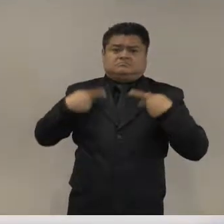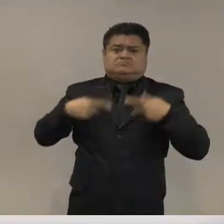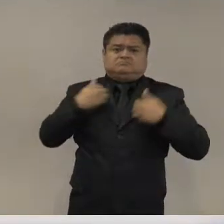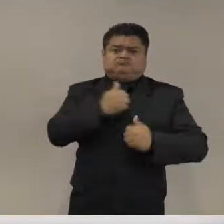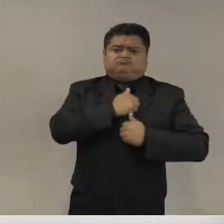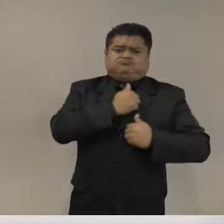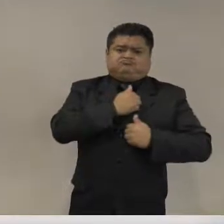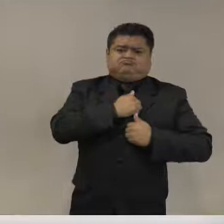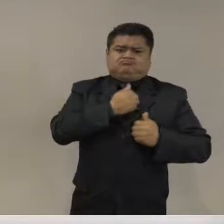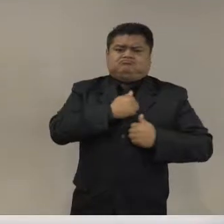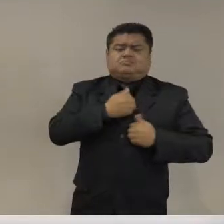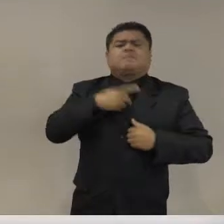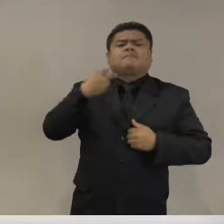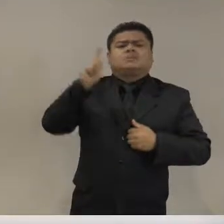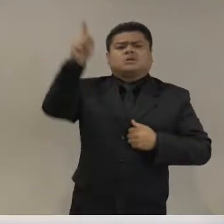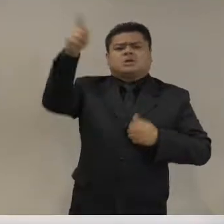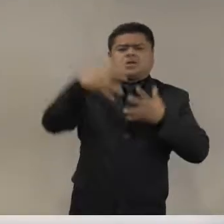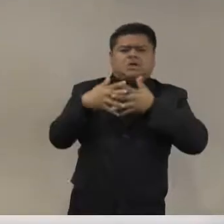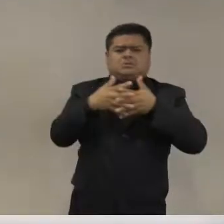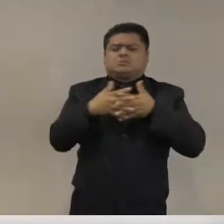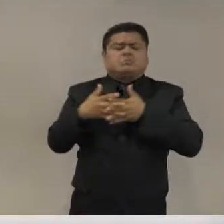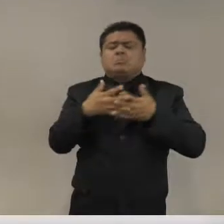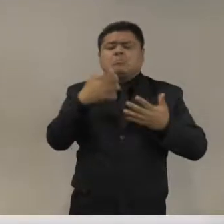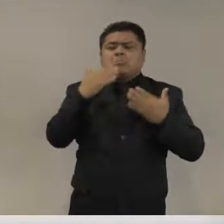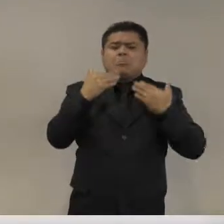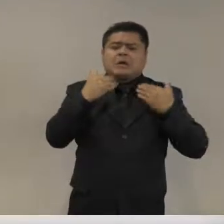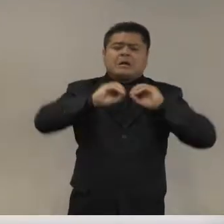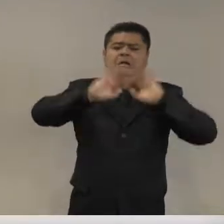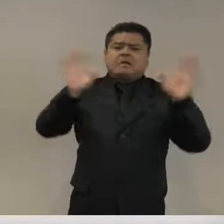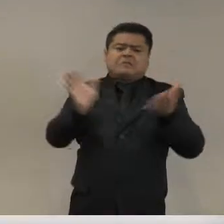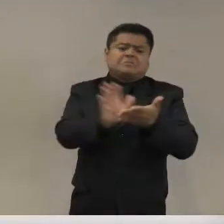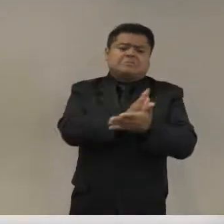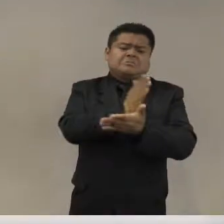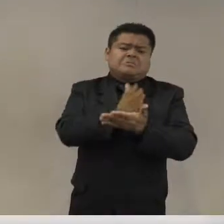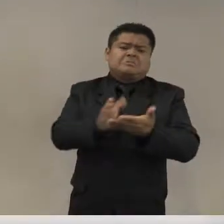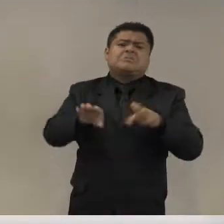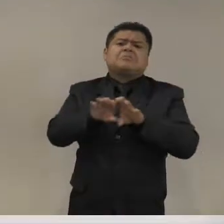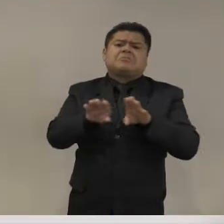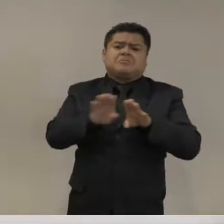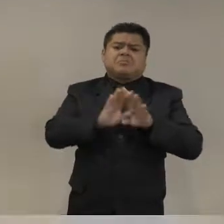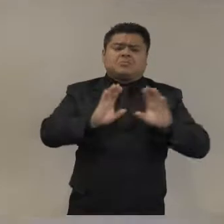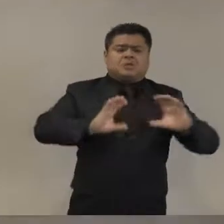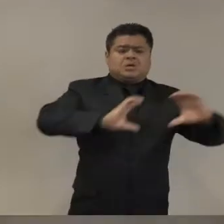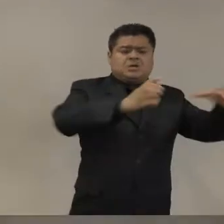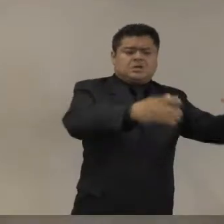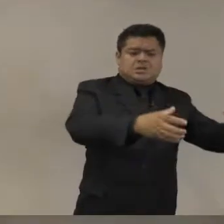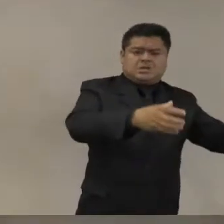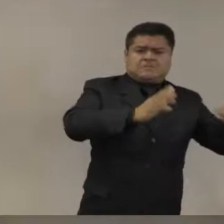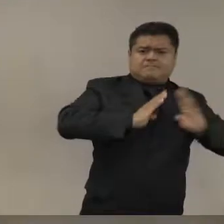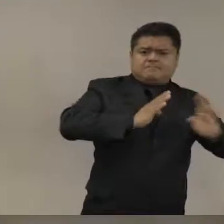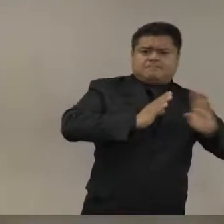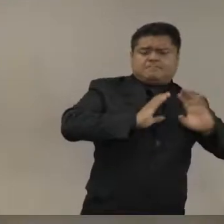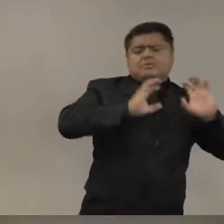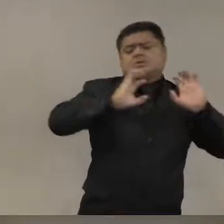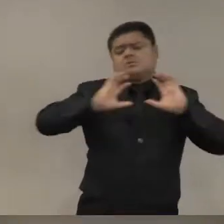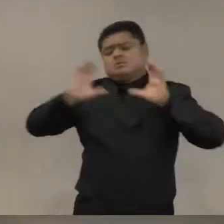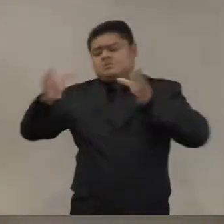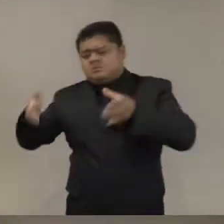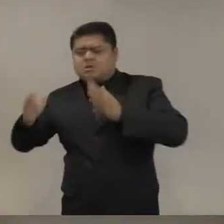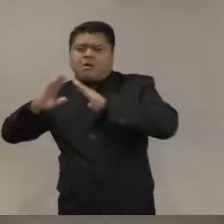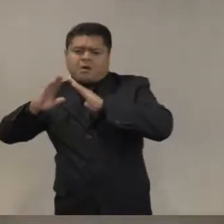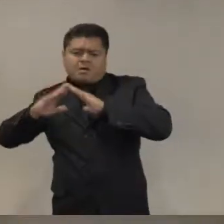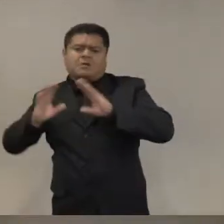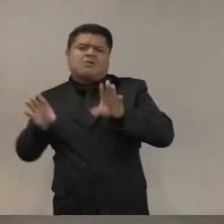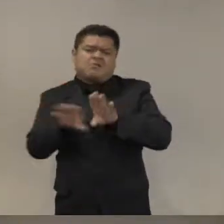fuerzas. Se piensa en rangos y misiones, o si viven o no en cuarteles, pero en general la